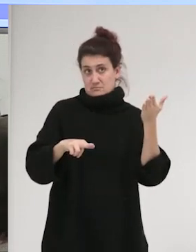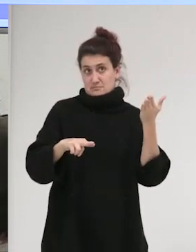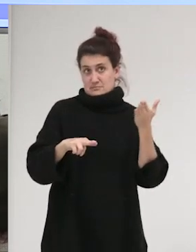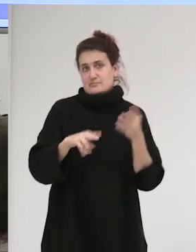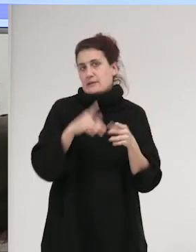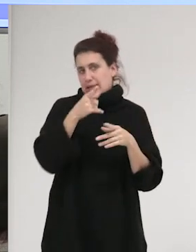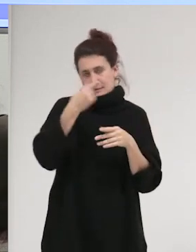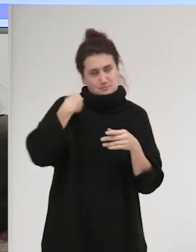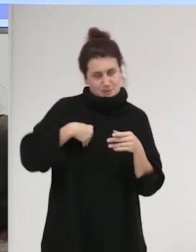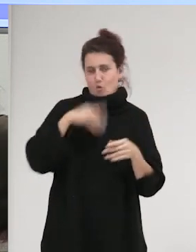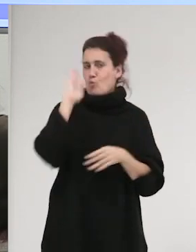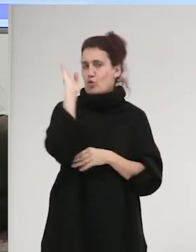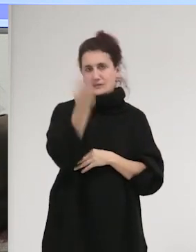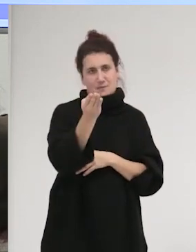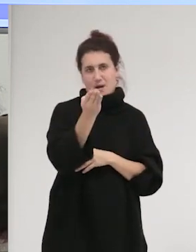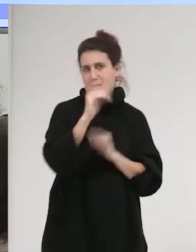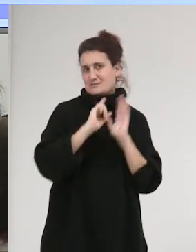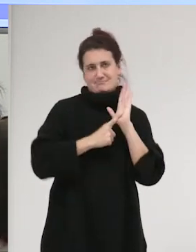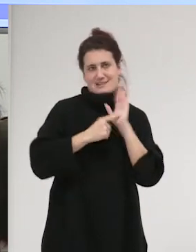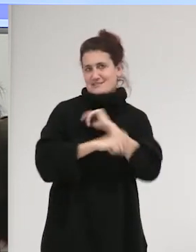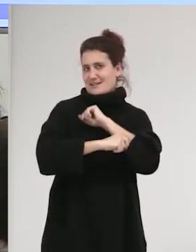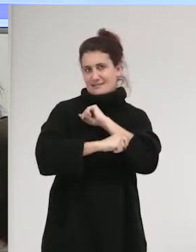por excelencia. Por tanto,